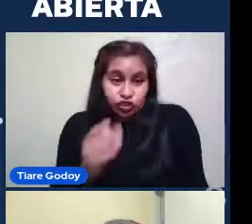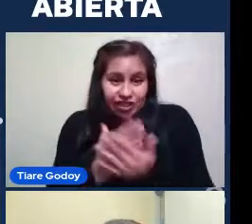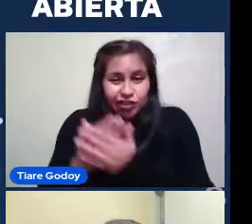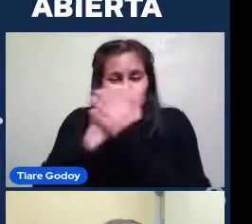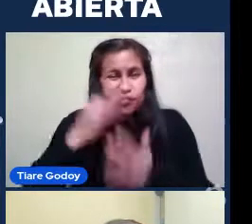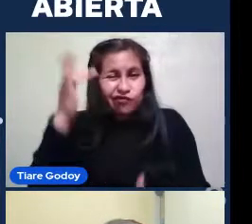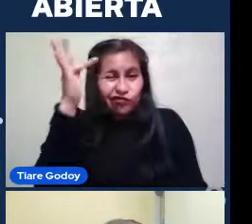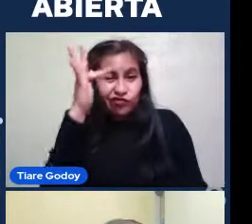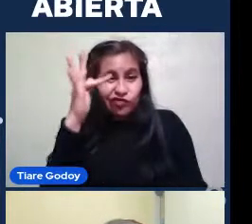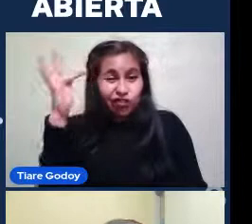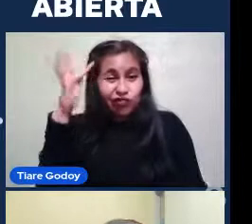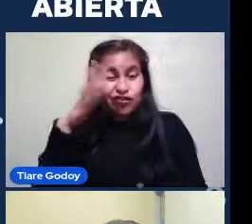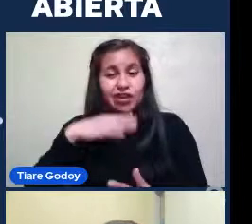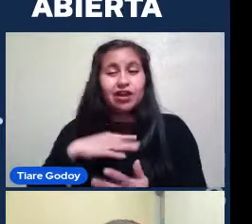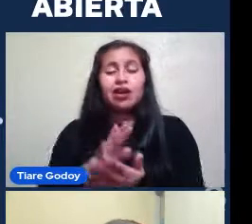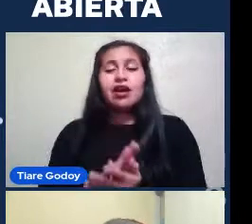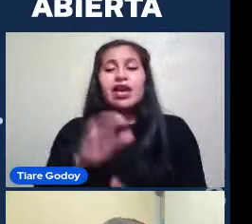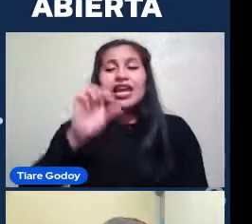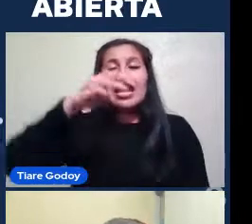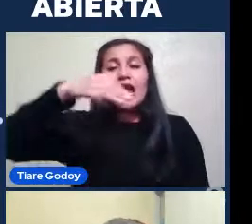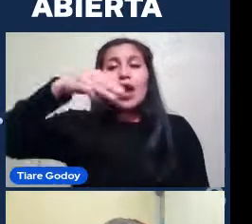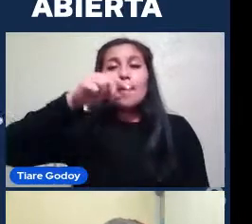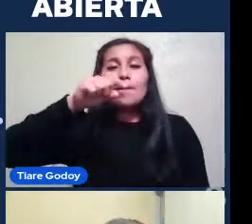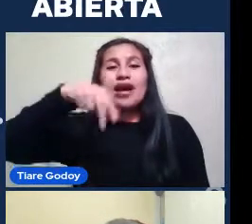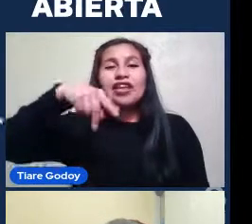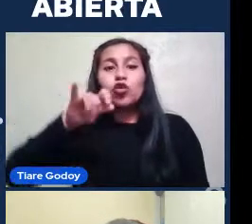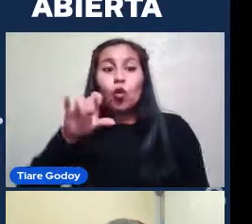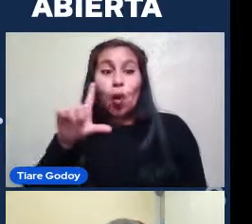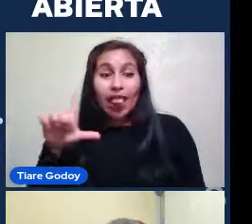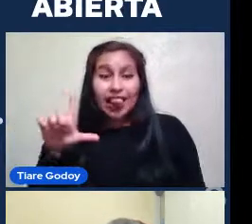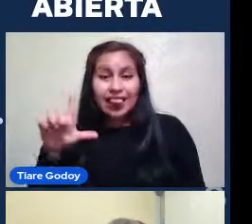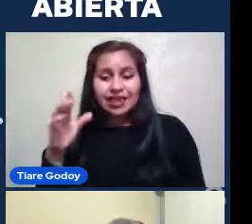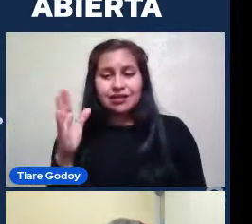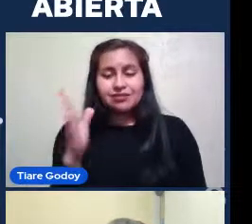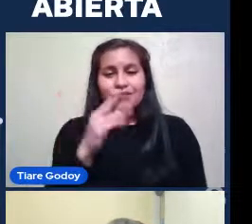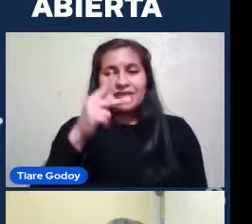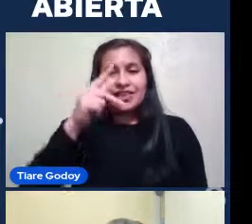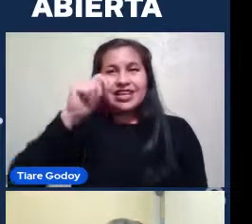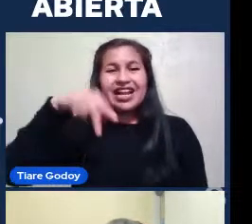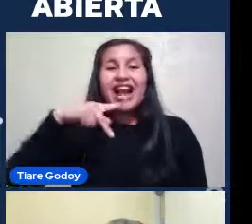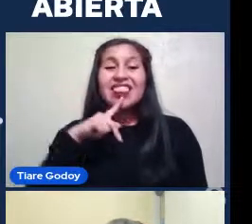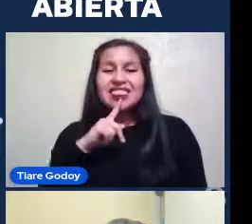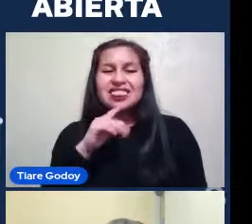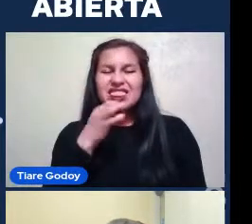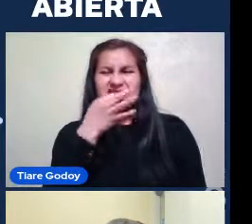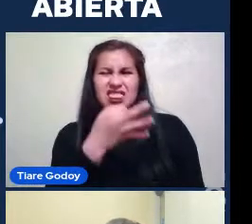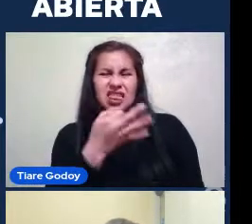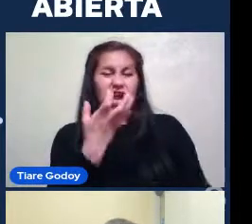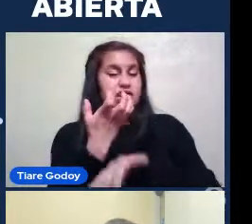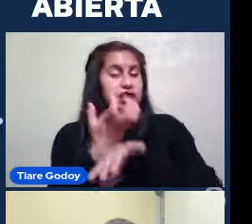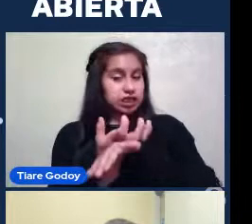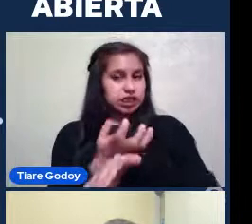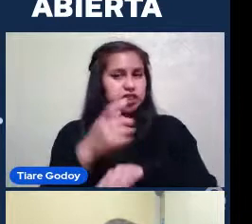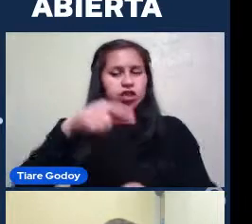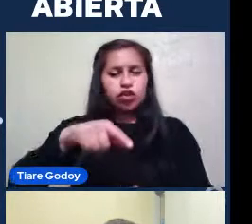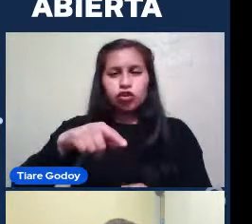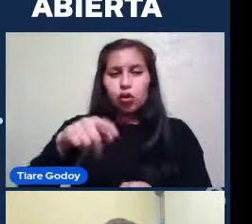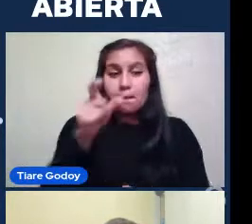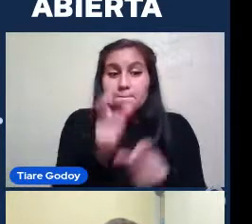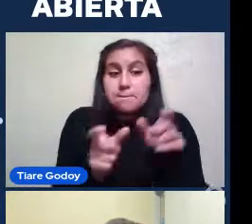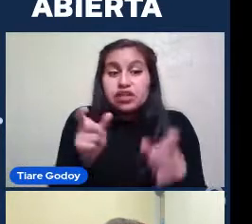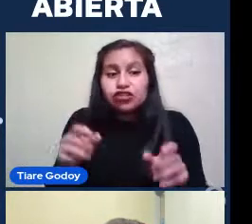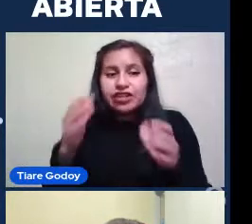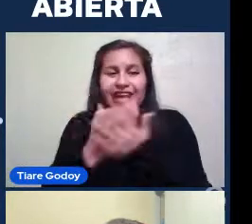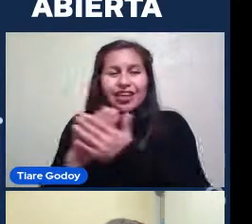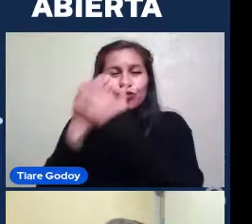existían estos objetos, que no teníamos idea de qué eran, que los astrónomos de esa época llamaban